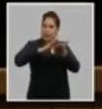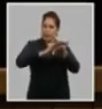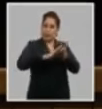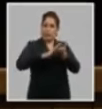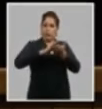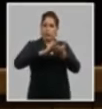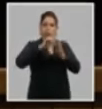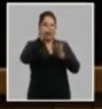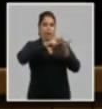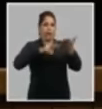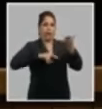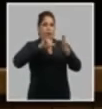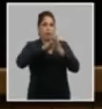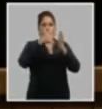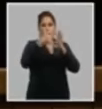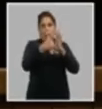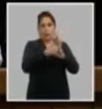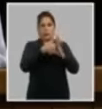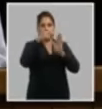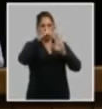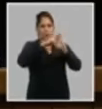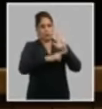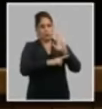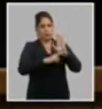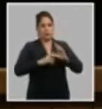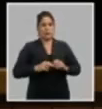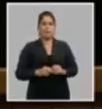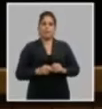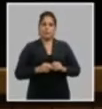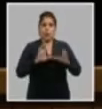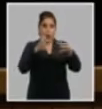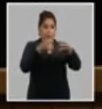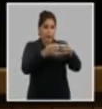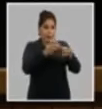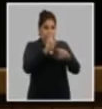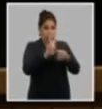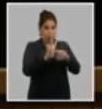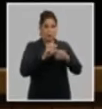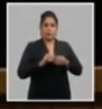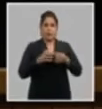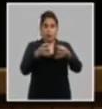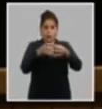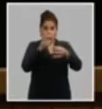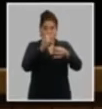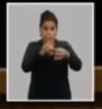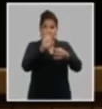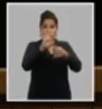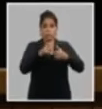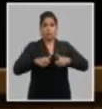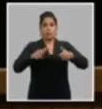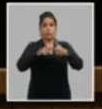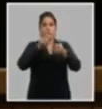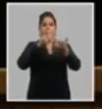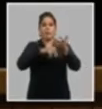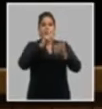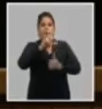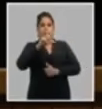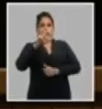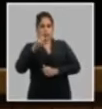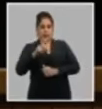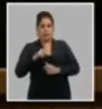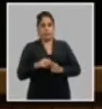comisión número 2 del octavo congreso del partido